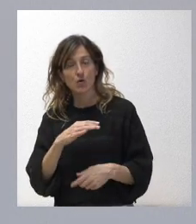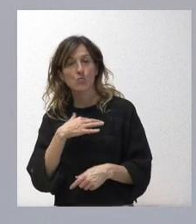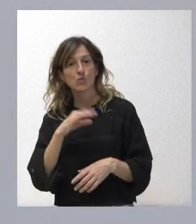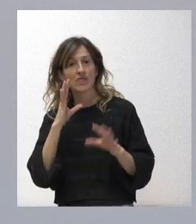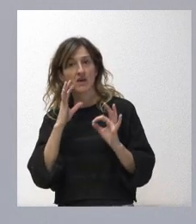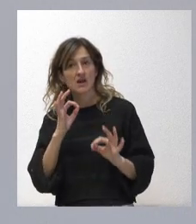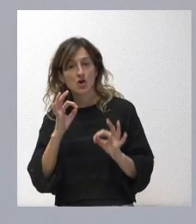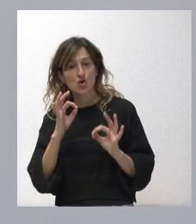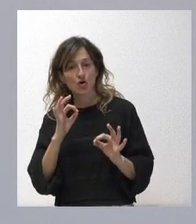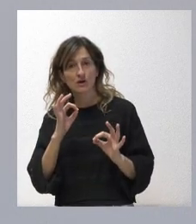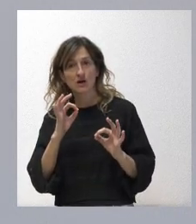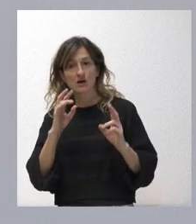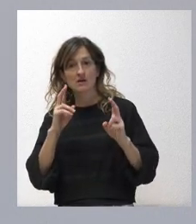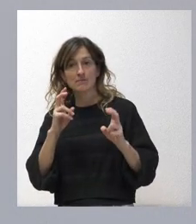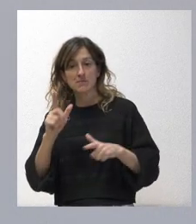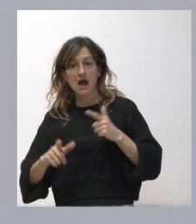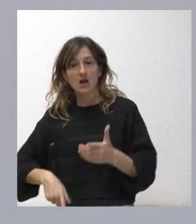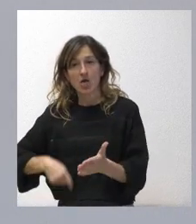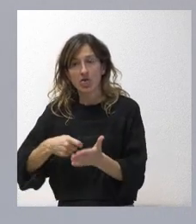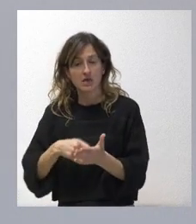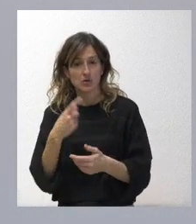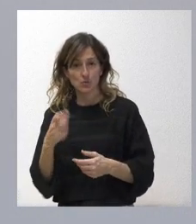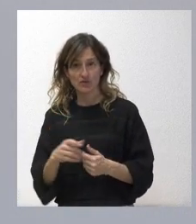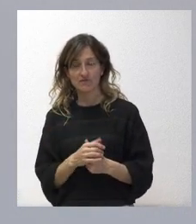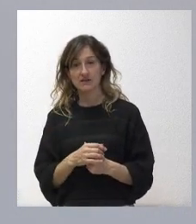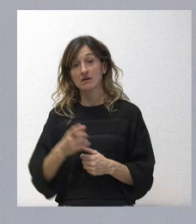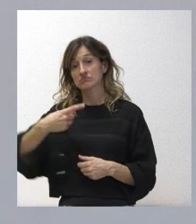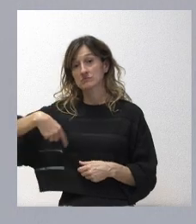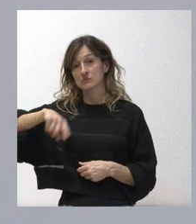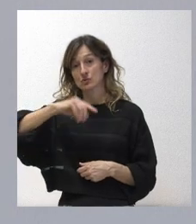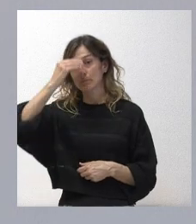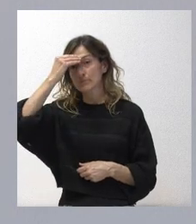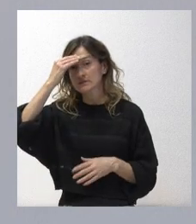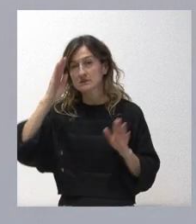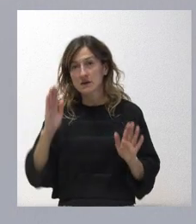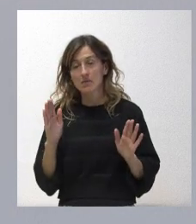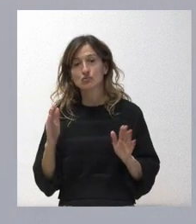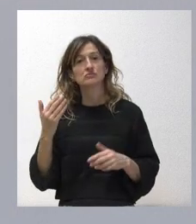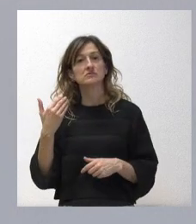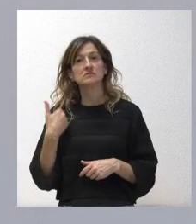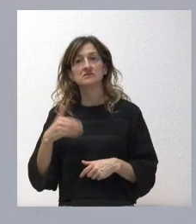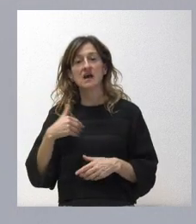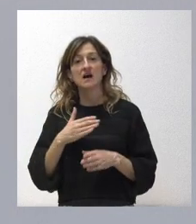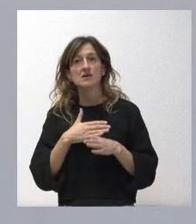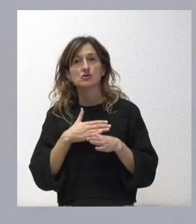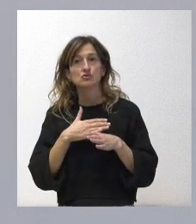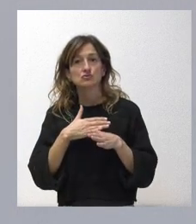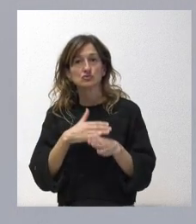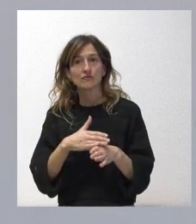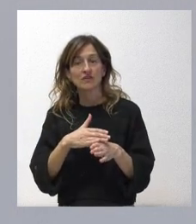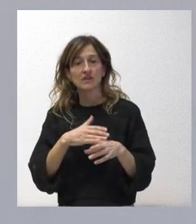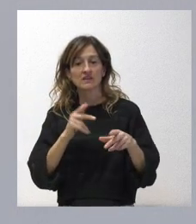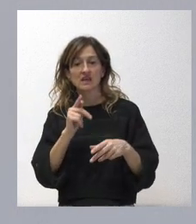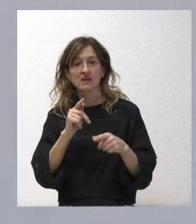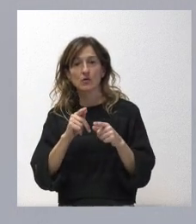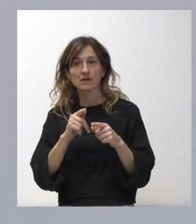no imputar directamente sobre el viajero el coste de transporte. Nosotros creemos, lógicamente, que nosotros ya tenemos suficientes kilómetros de